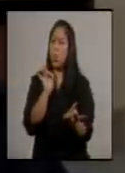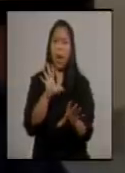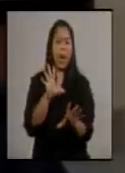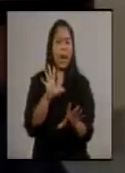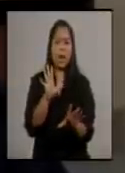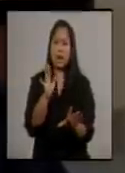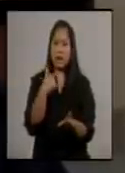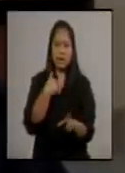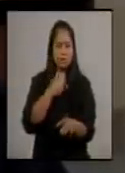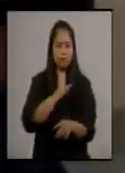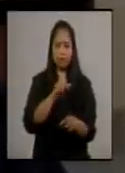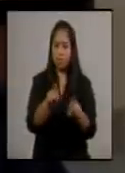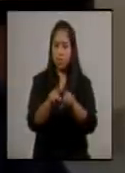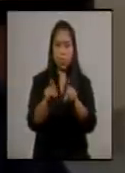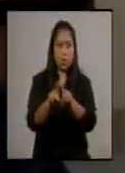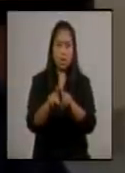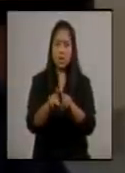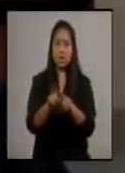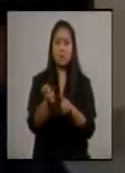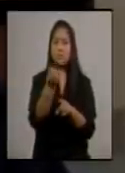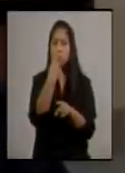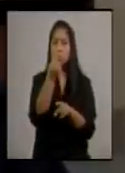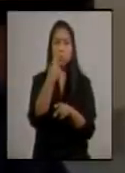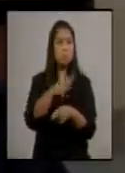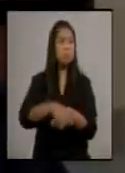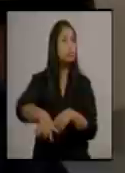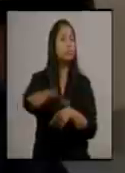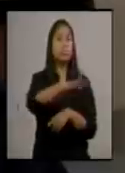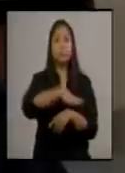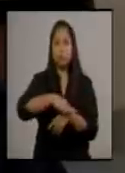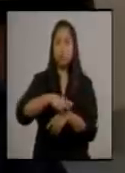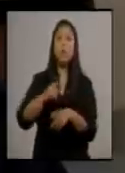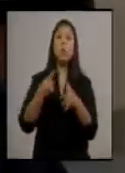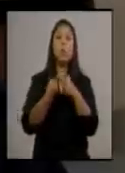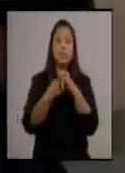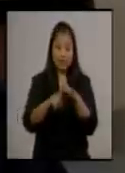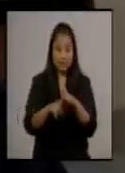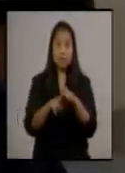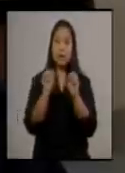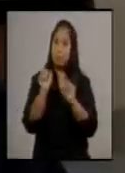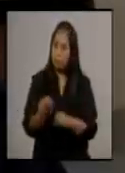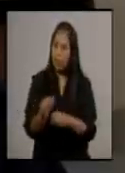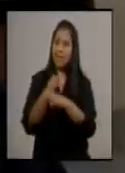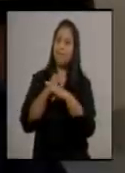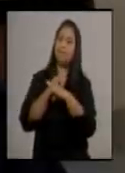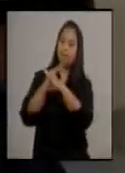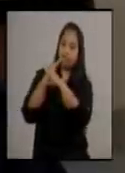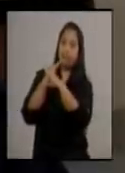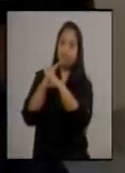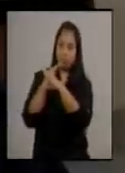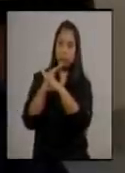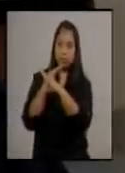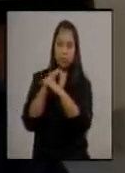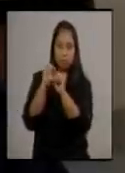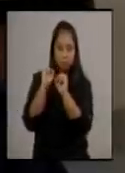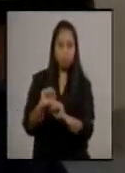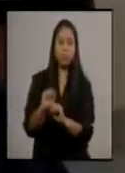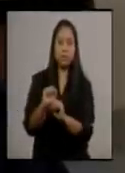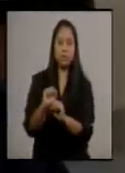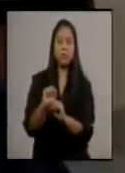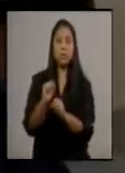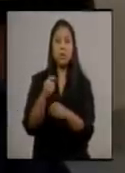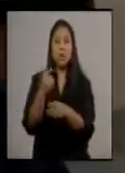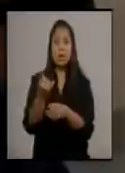mismas medicinas que hay que tomar todo el mundo en los casos cuando se inicia y que pueden frenar definitivamente la infección.